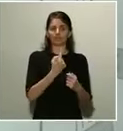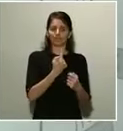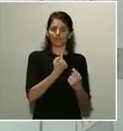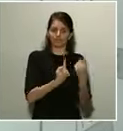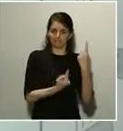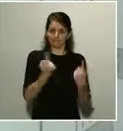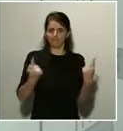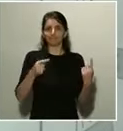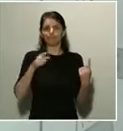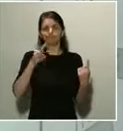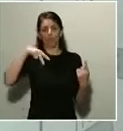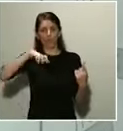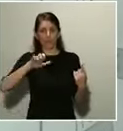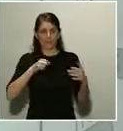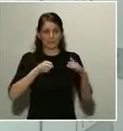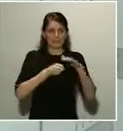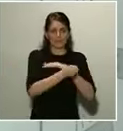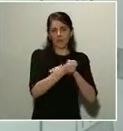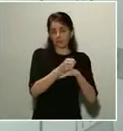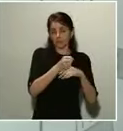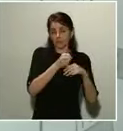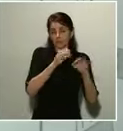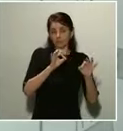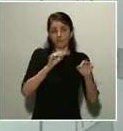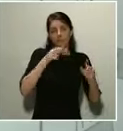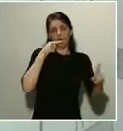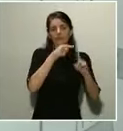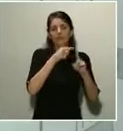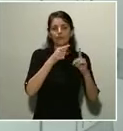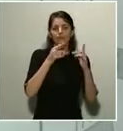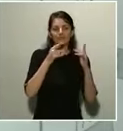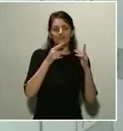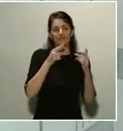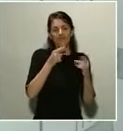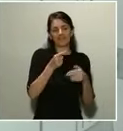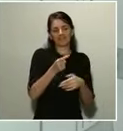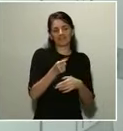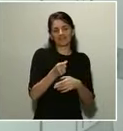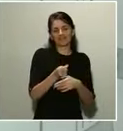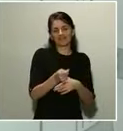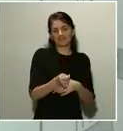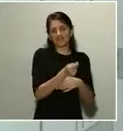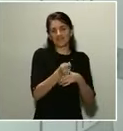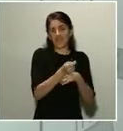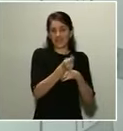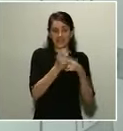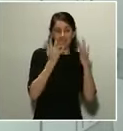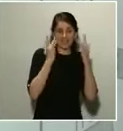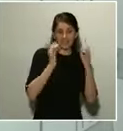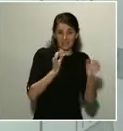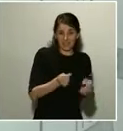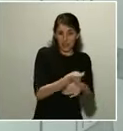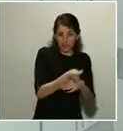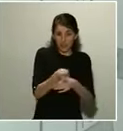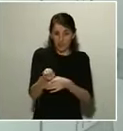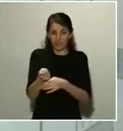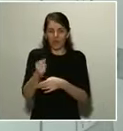de desinfectación que está llevando adelante la Unidad Militar de Emergencias, pues han identificado.